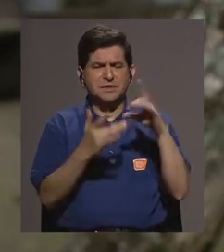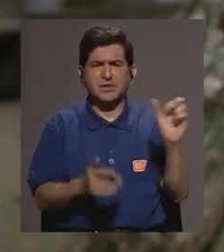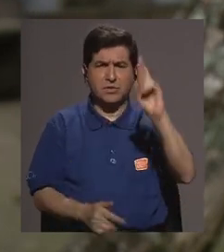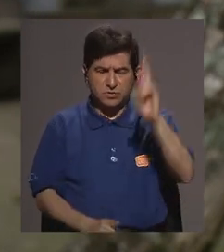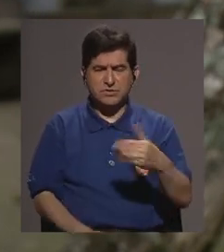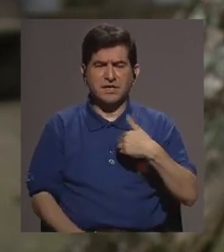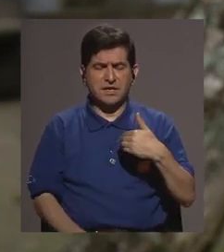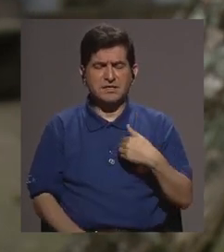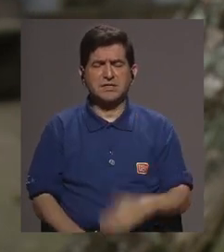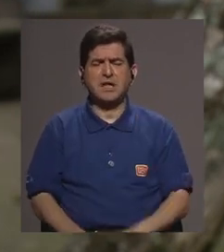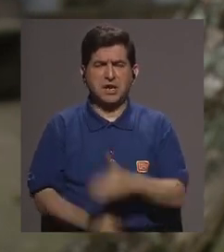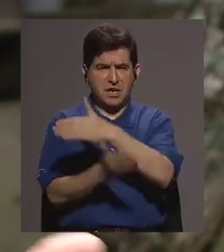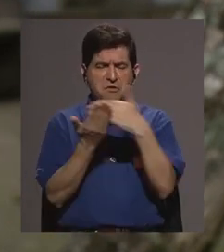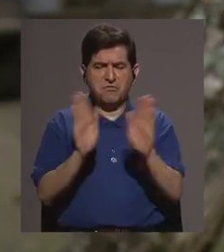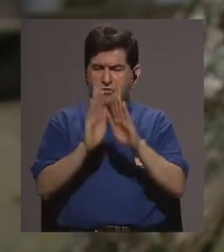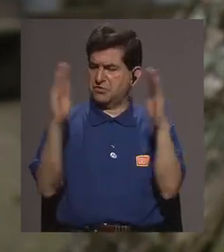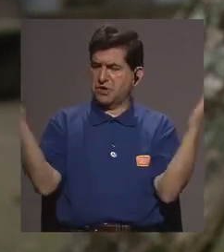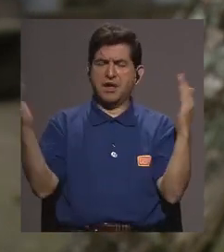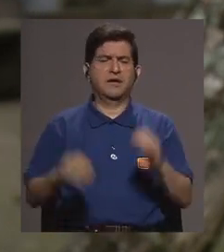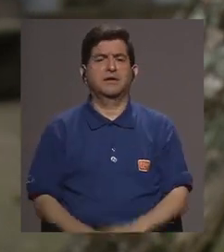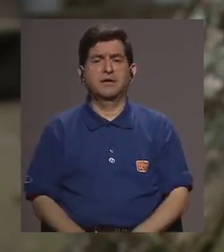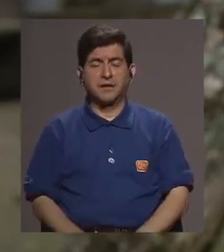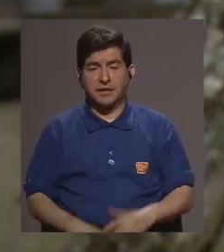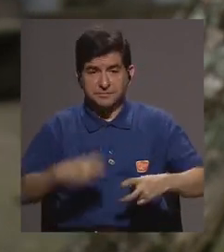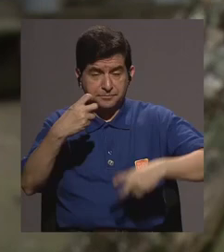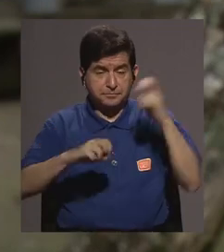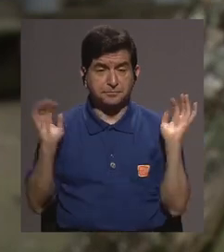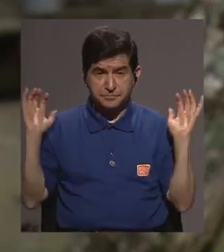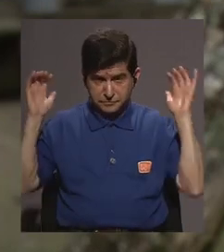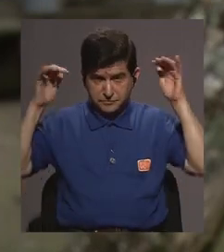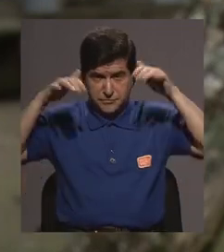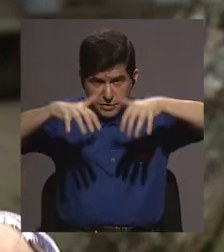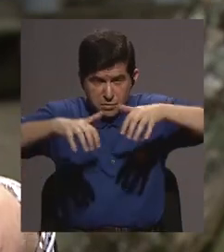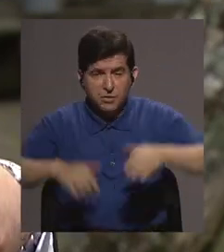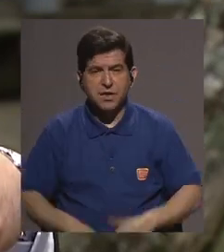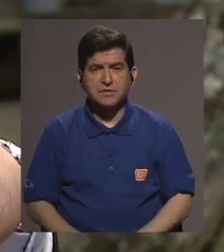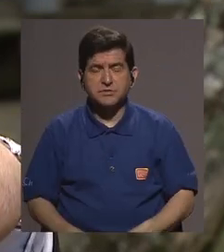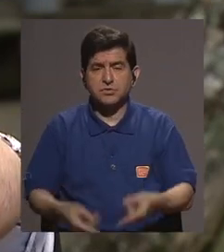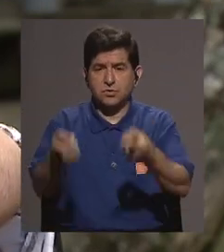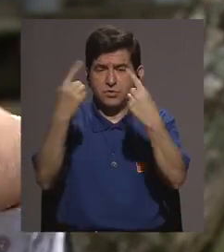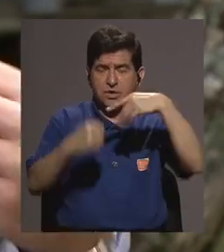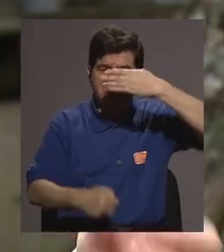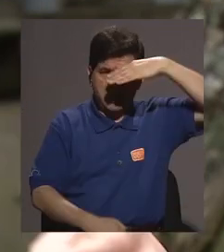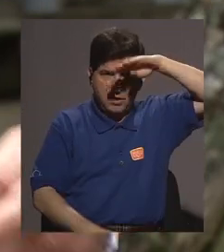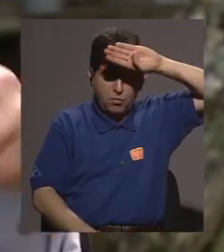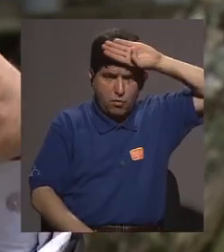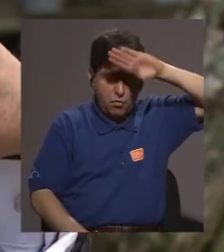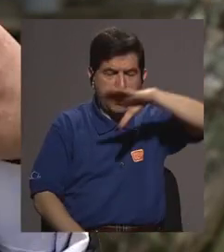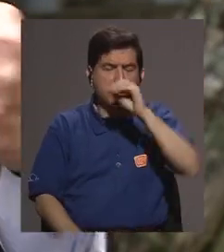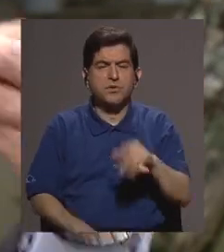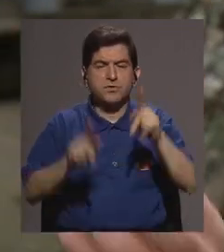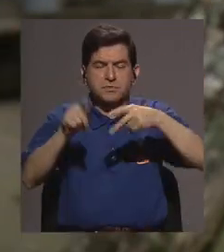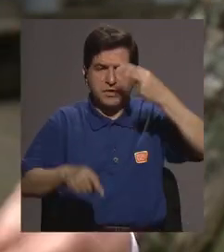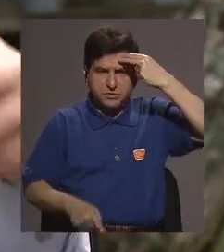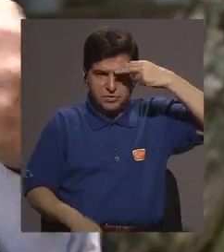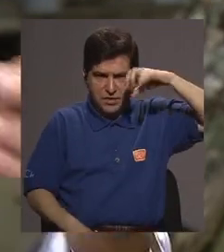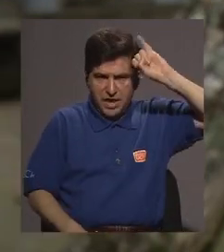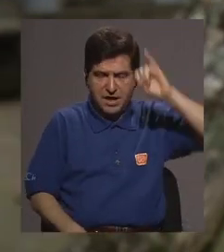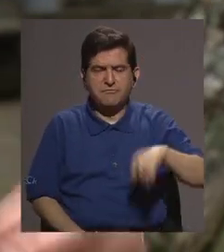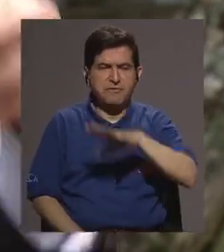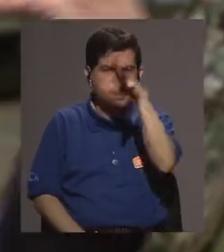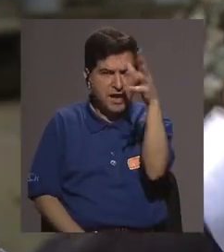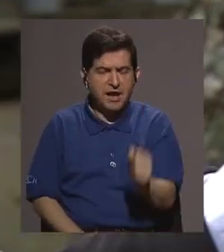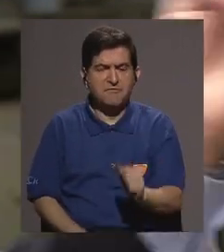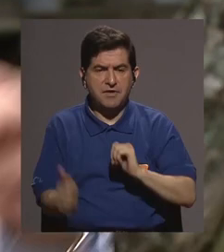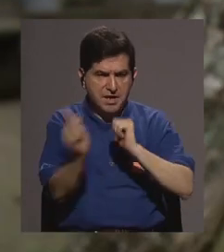porque Costa Rica tiene fronteras abiertas pasó por ejemplo la crisis de migración de cubanos de haitianos de